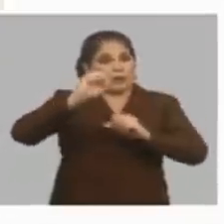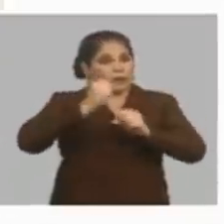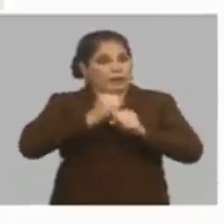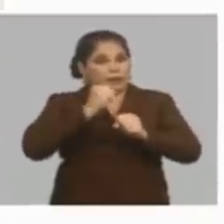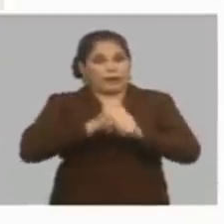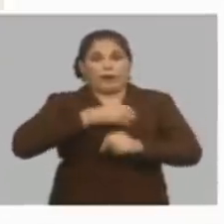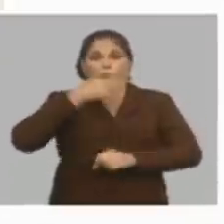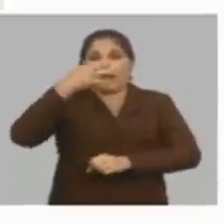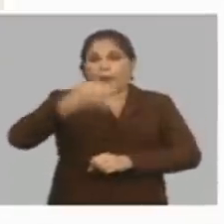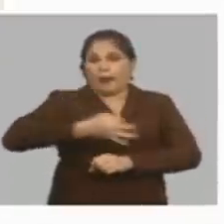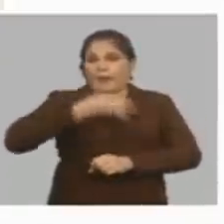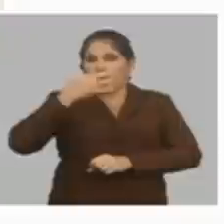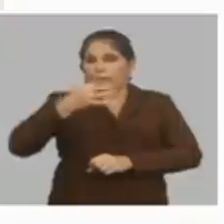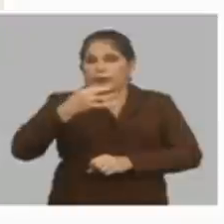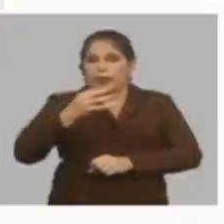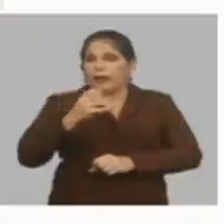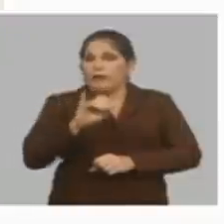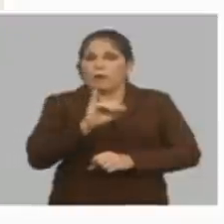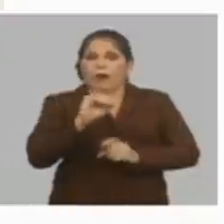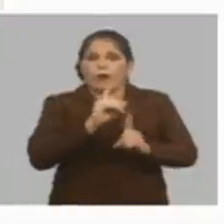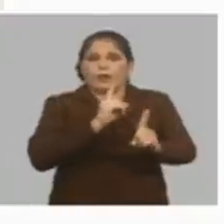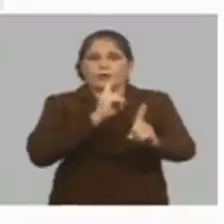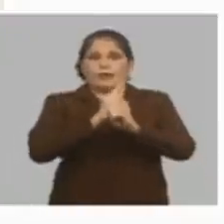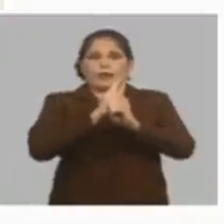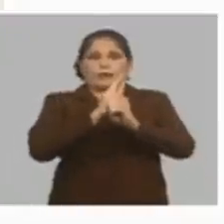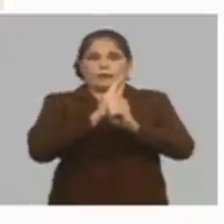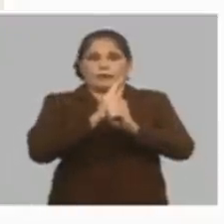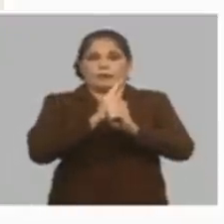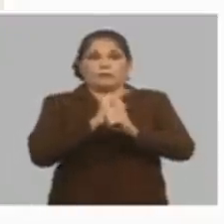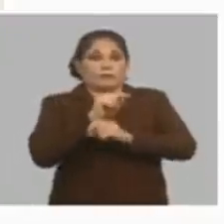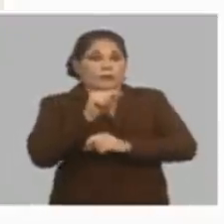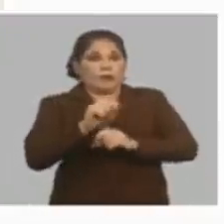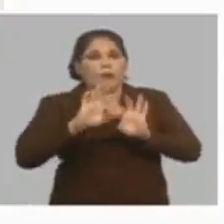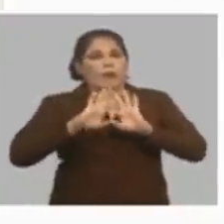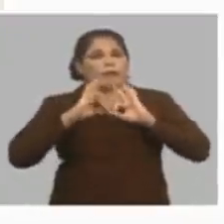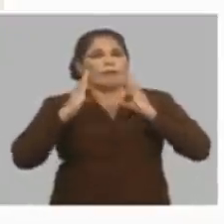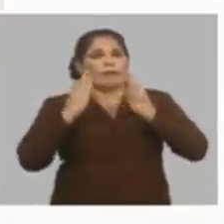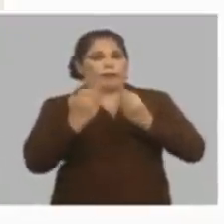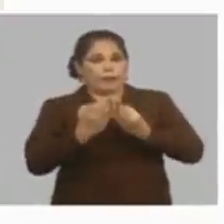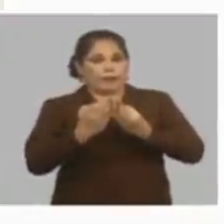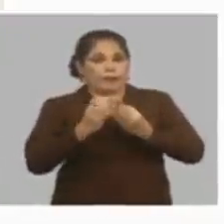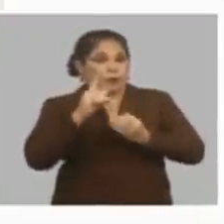factor de coincidencia en una familia